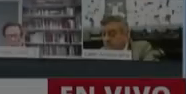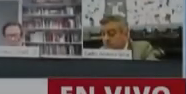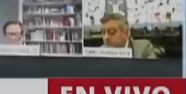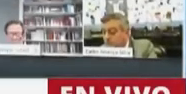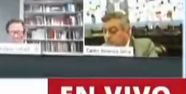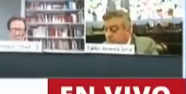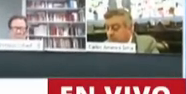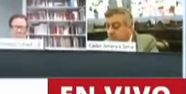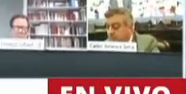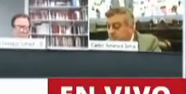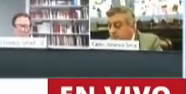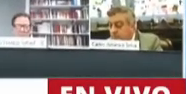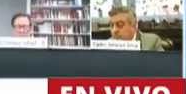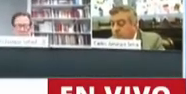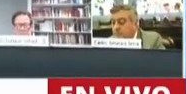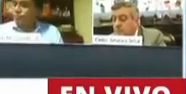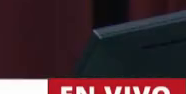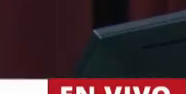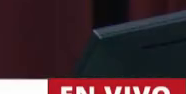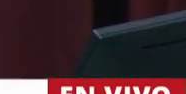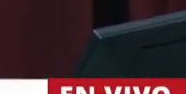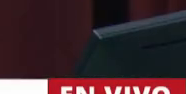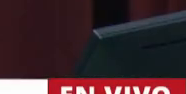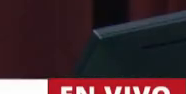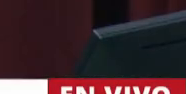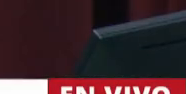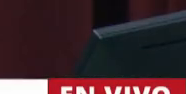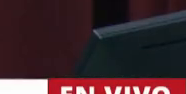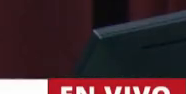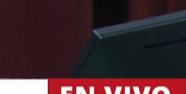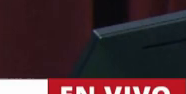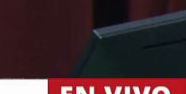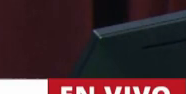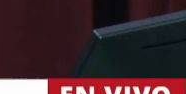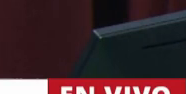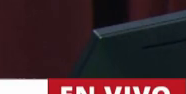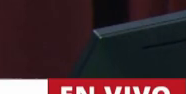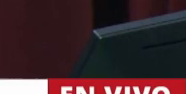Tiene la palabra el papá de Pedro, el diputado Itaí Hackman.